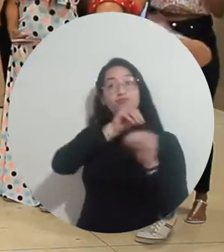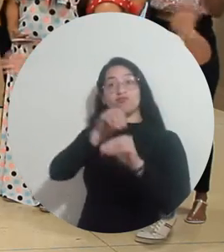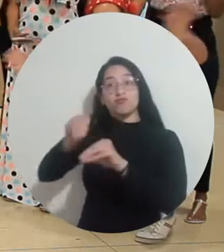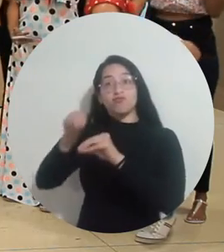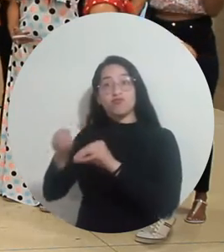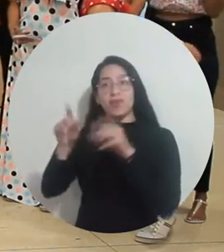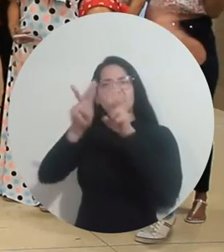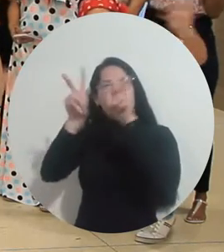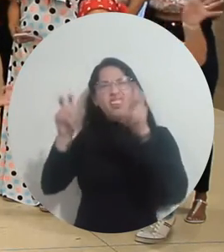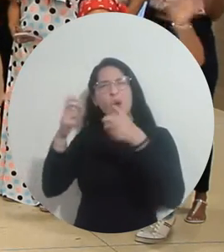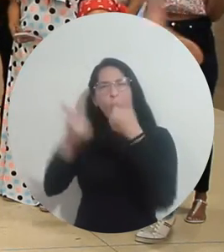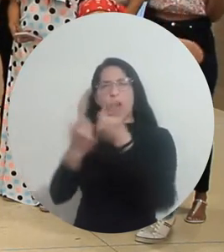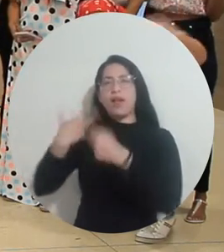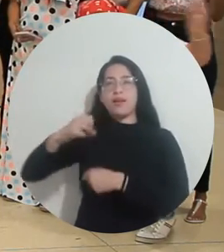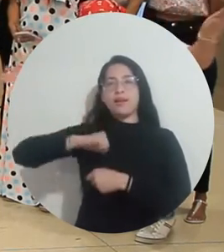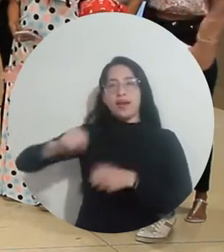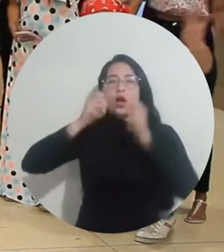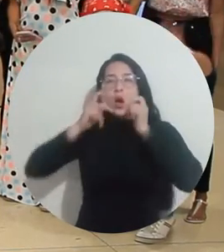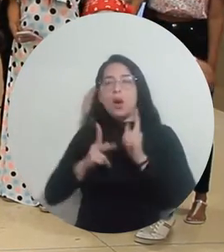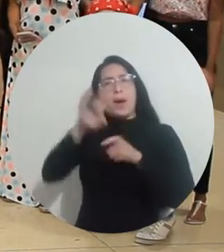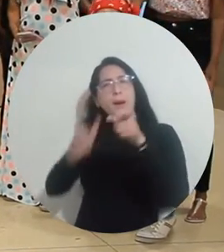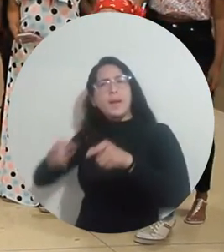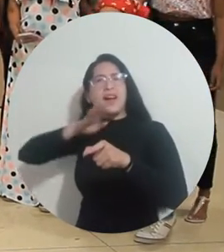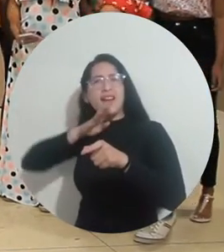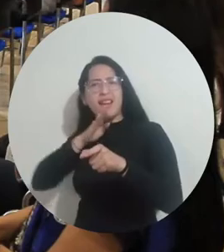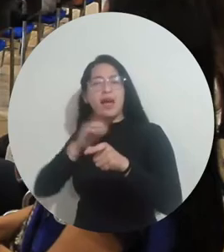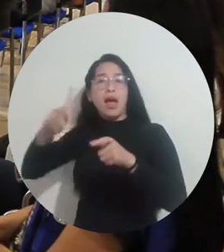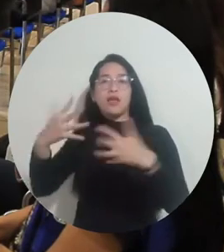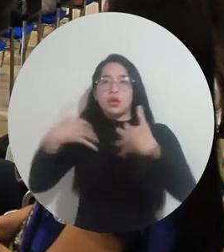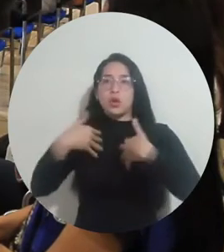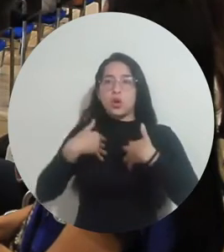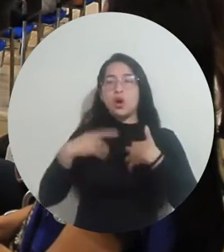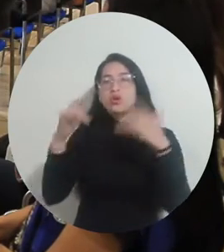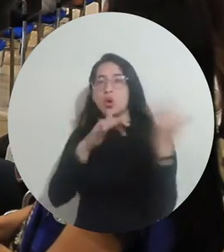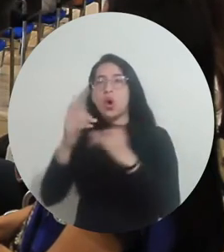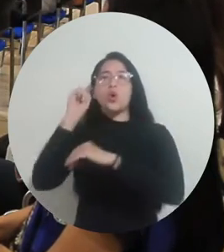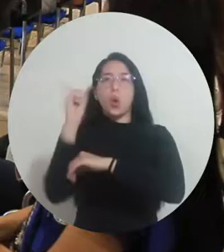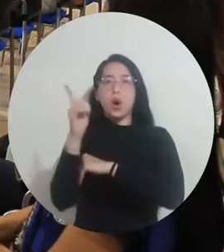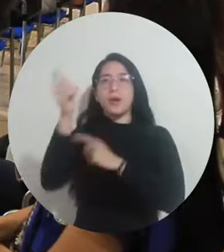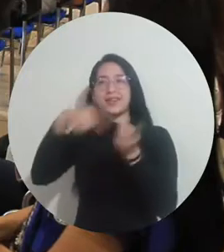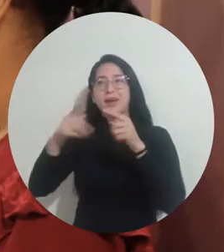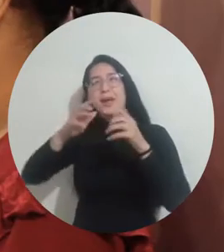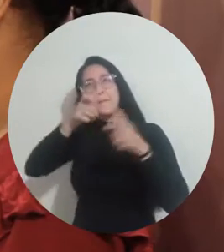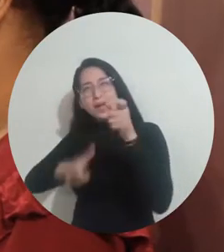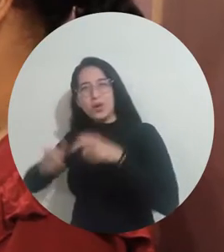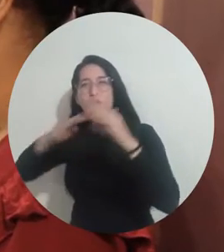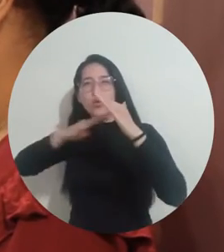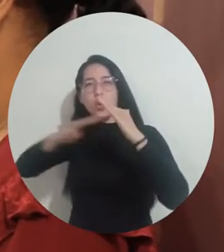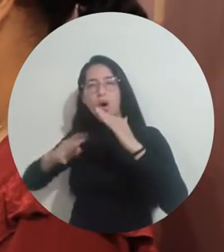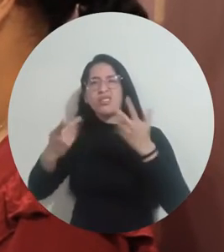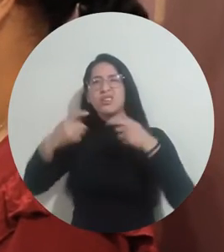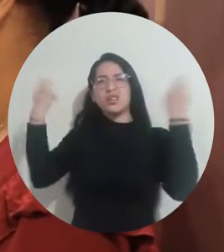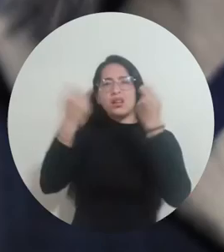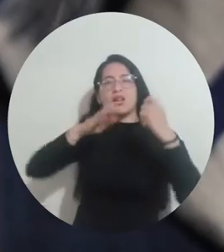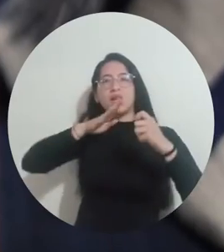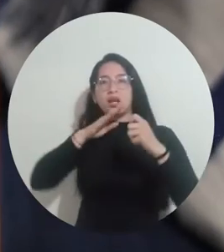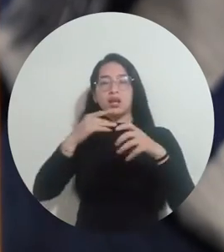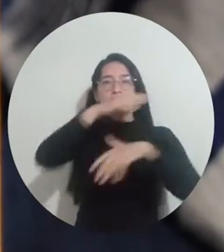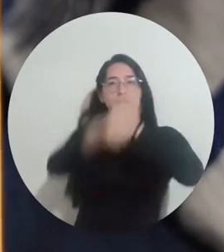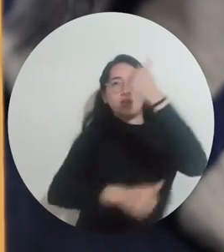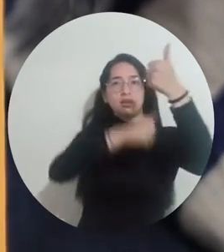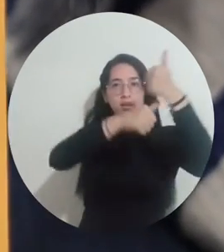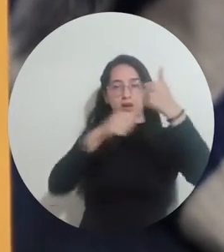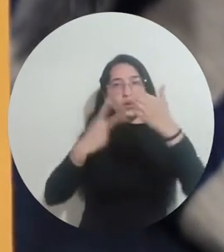La Universidad del Magdalena capacitó en derechos humanos a víctimas del conflicto armado y población migrante en un evento organizado por la